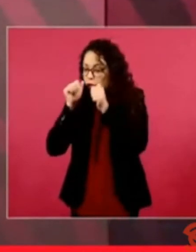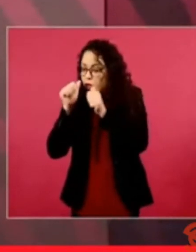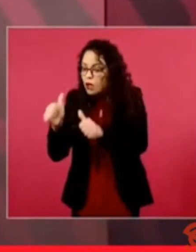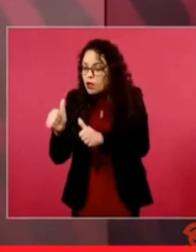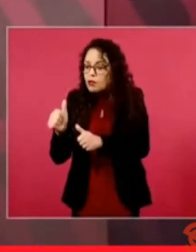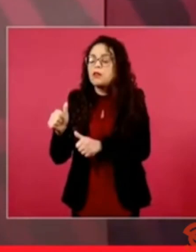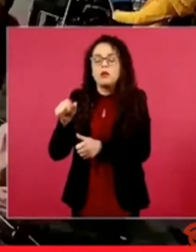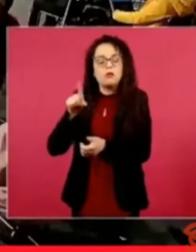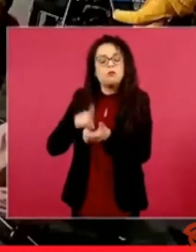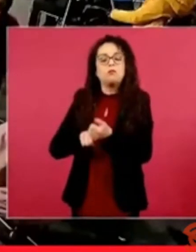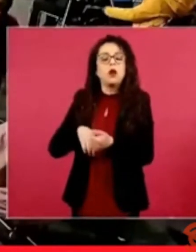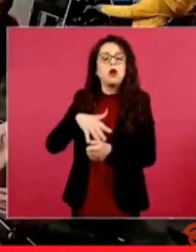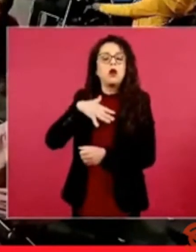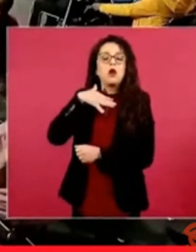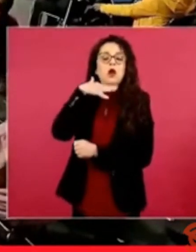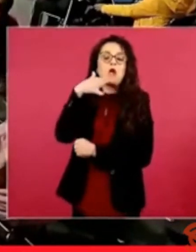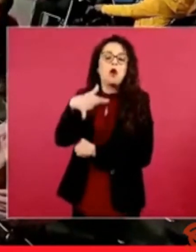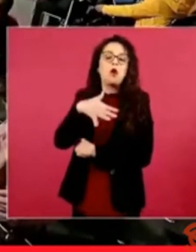¿Tienes ahí lo de la señora?